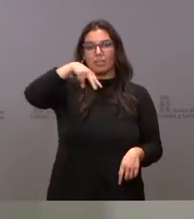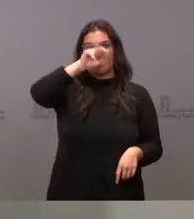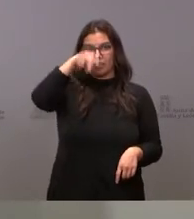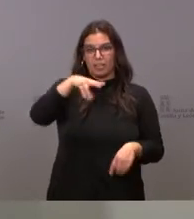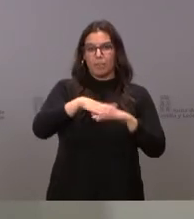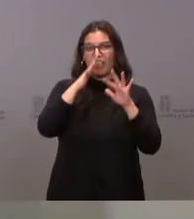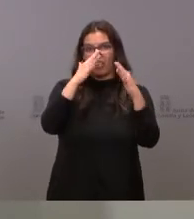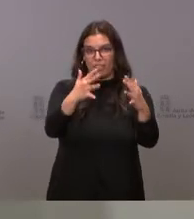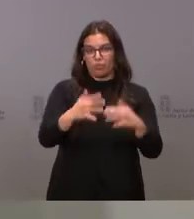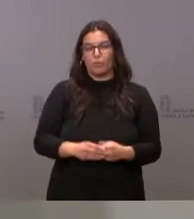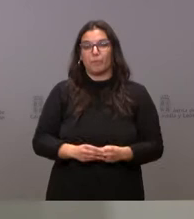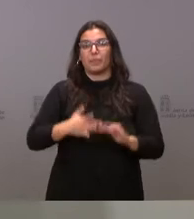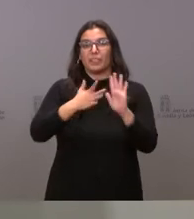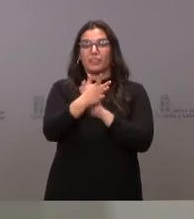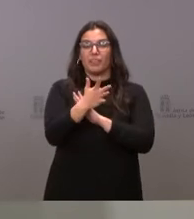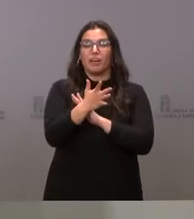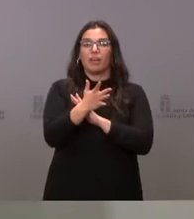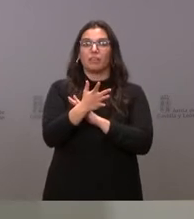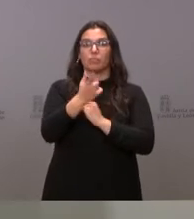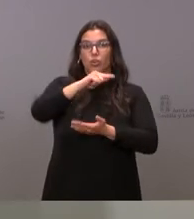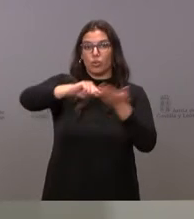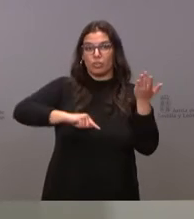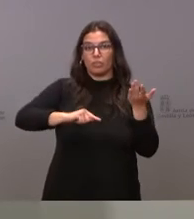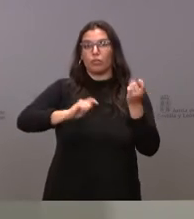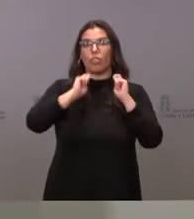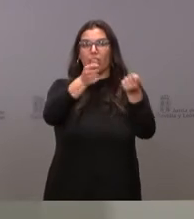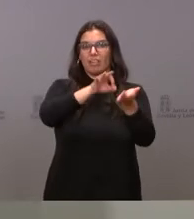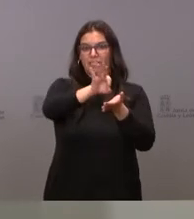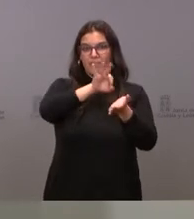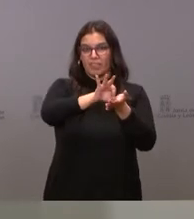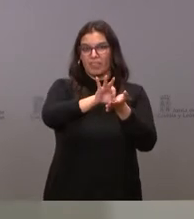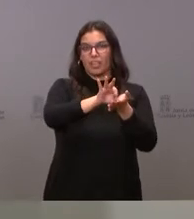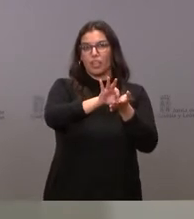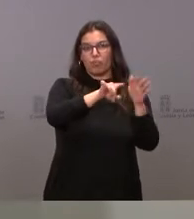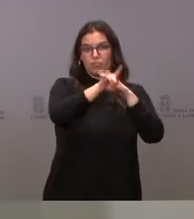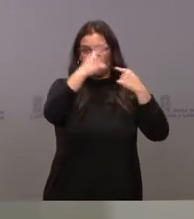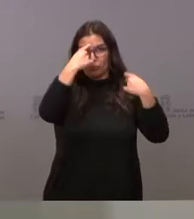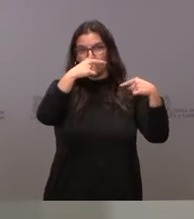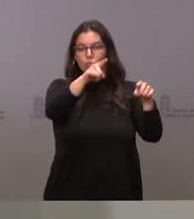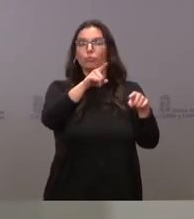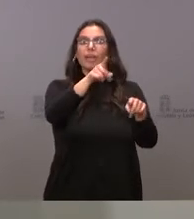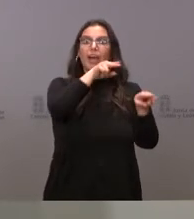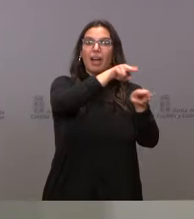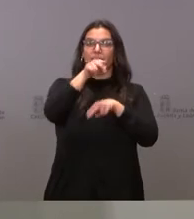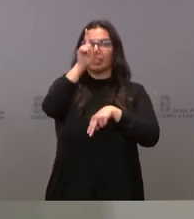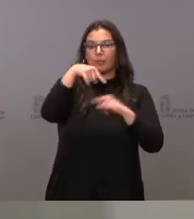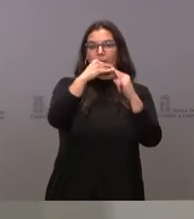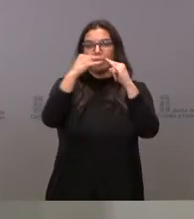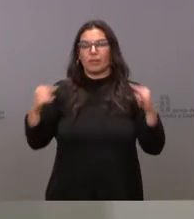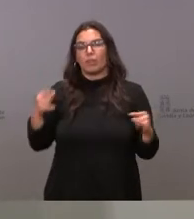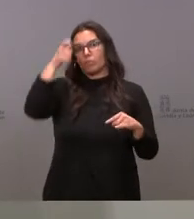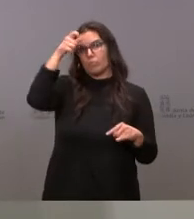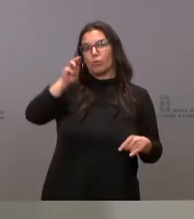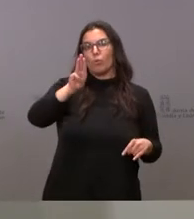diez años. Se trata del contrato de concesión de servicios para la gestión de este albergue y del campamento de Pola de Gordón,